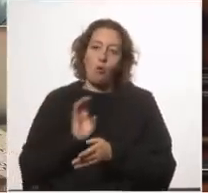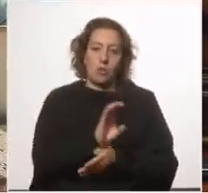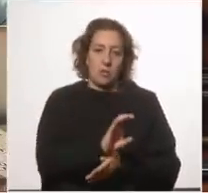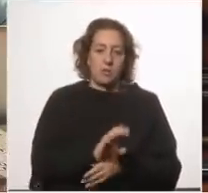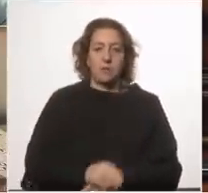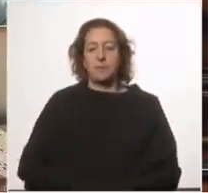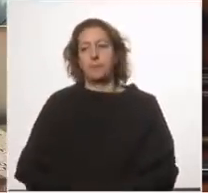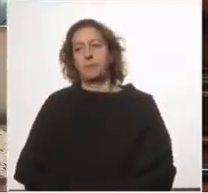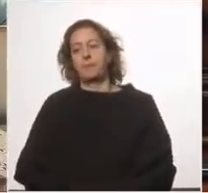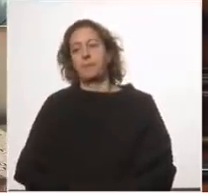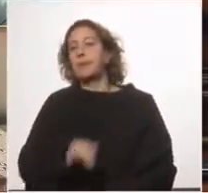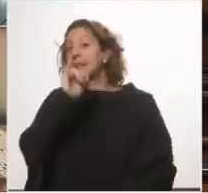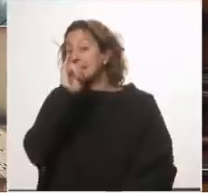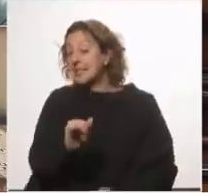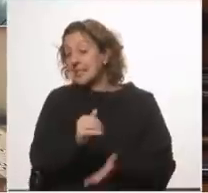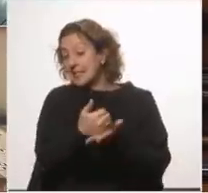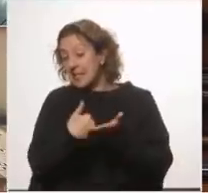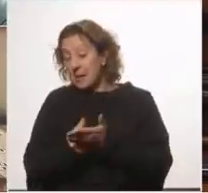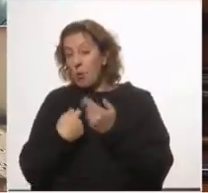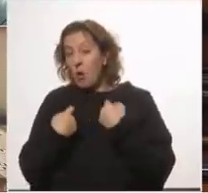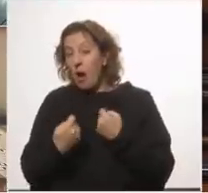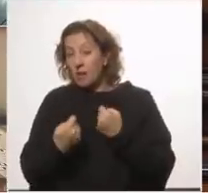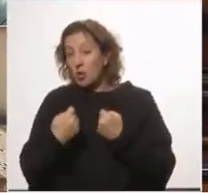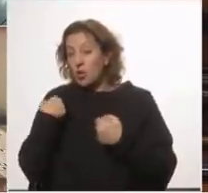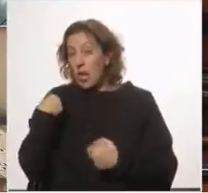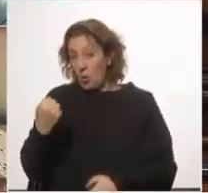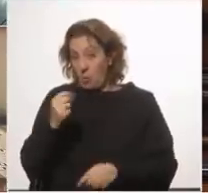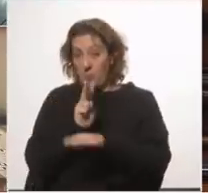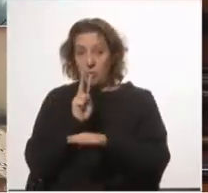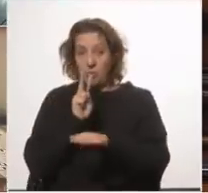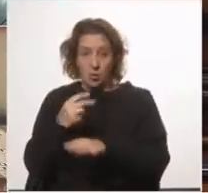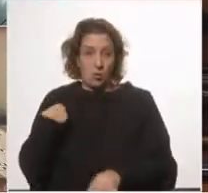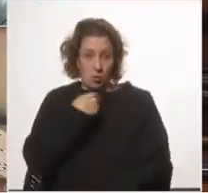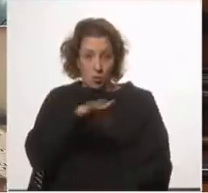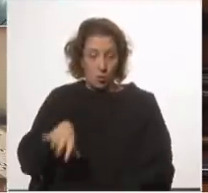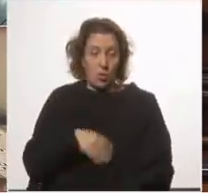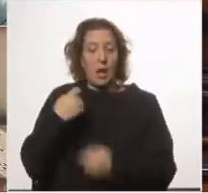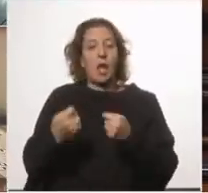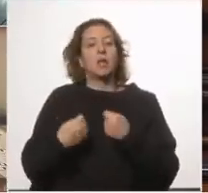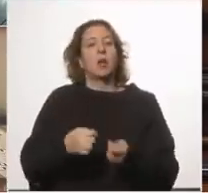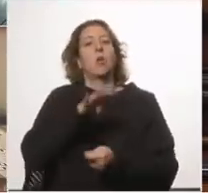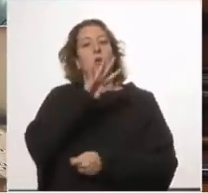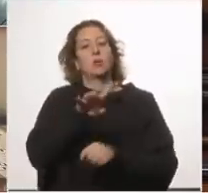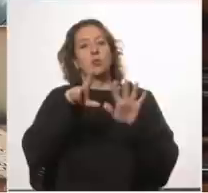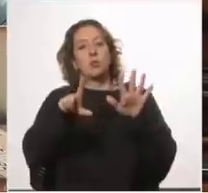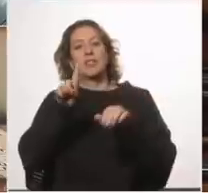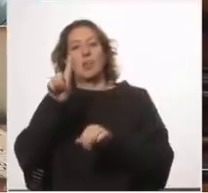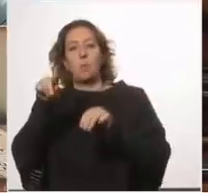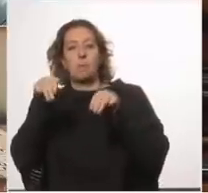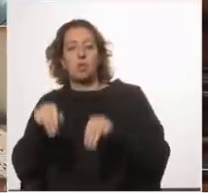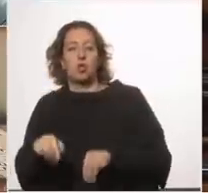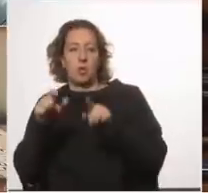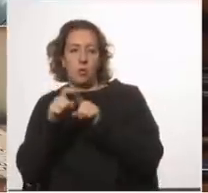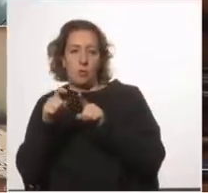y si descontamos lo que se gastó en salud para protección social se gastaron 471 millones de dólares.